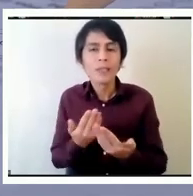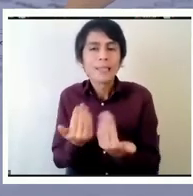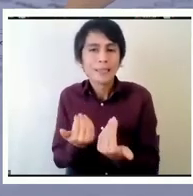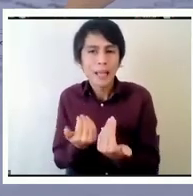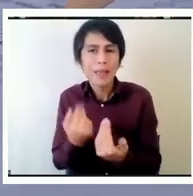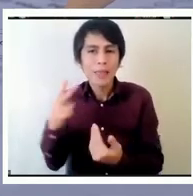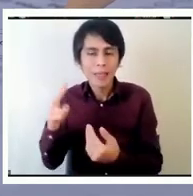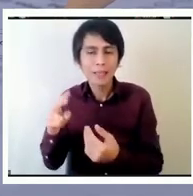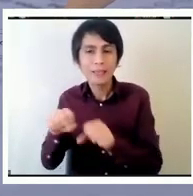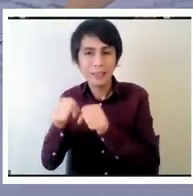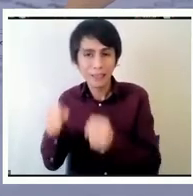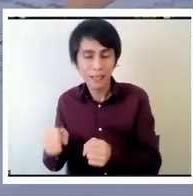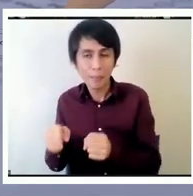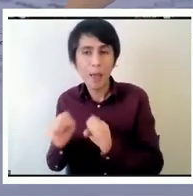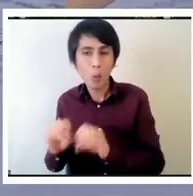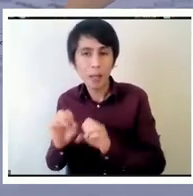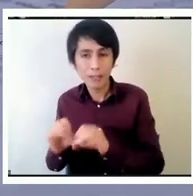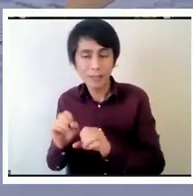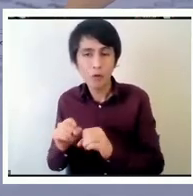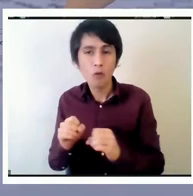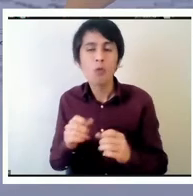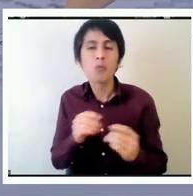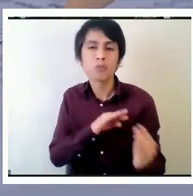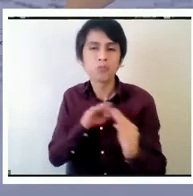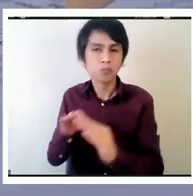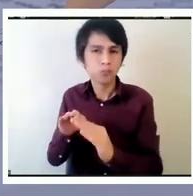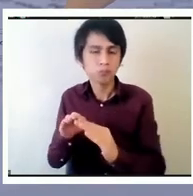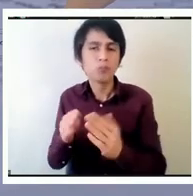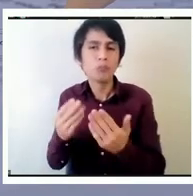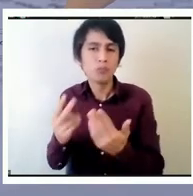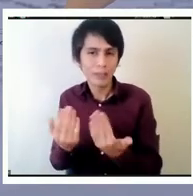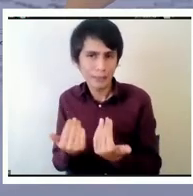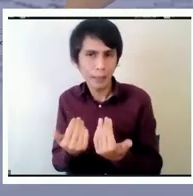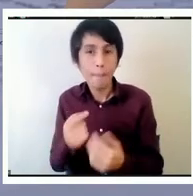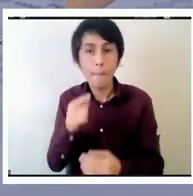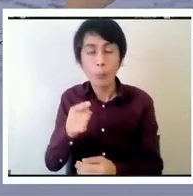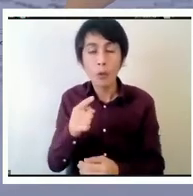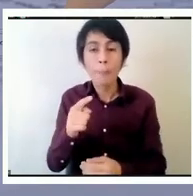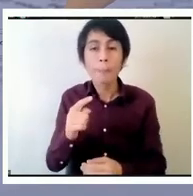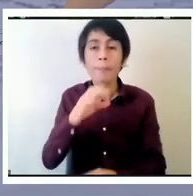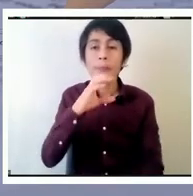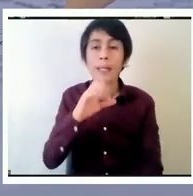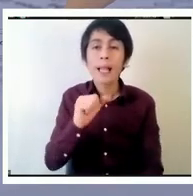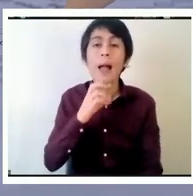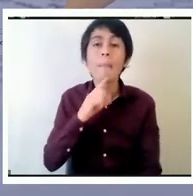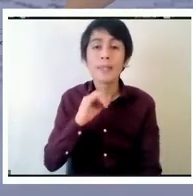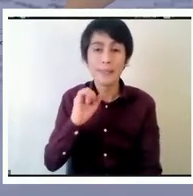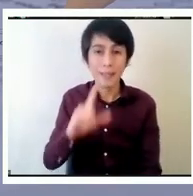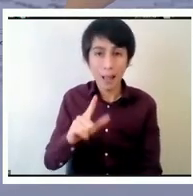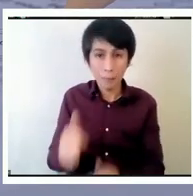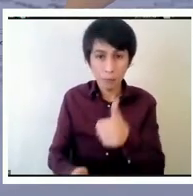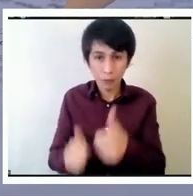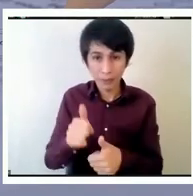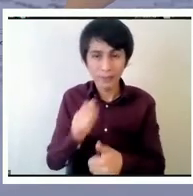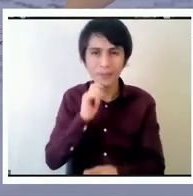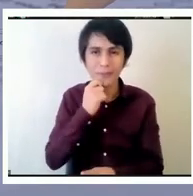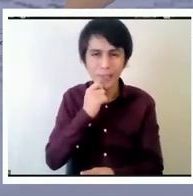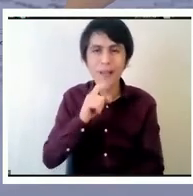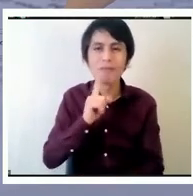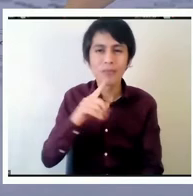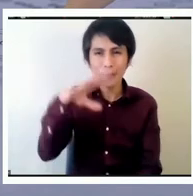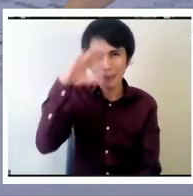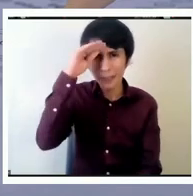y nuevamente cierto bueno en este caso el capital profesional tiene que ver con la experiencia pedagógica cierto y con el